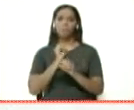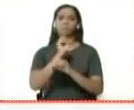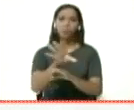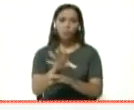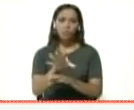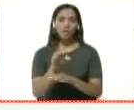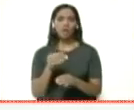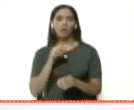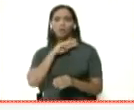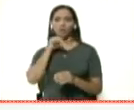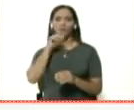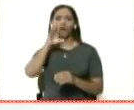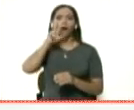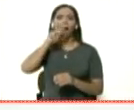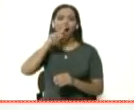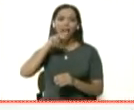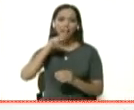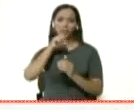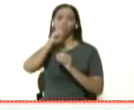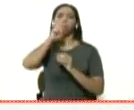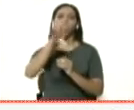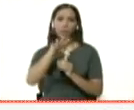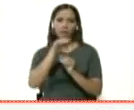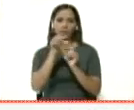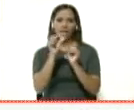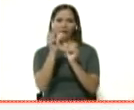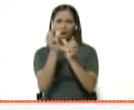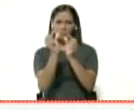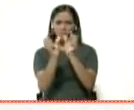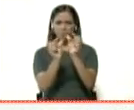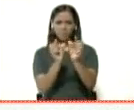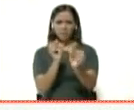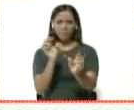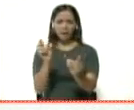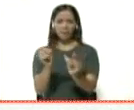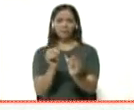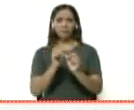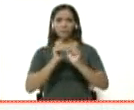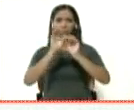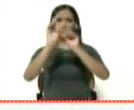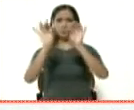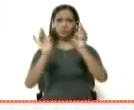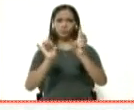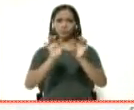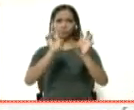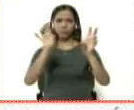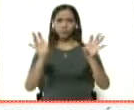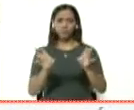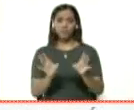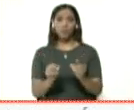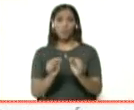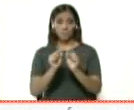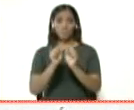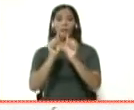hablamos, expulsamos unas micro goticas que son mucho más grandes y mucho más